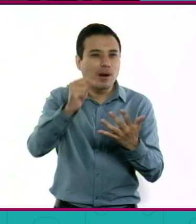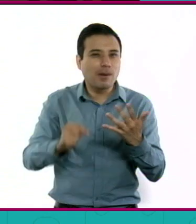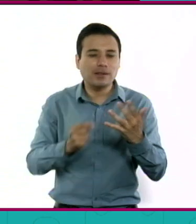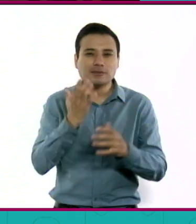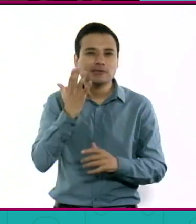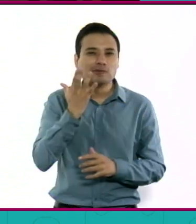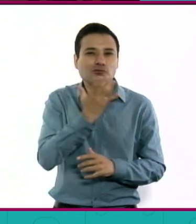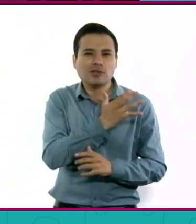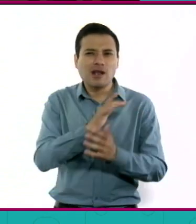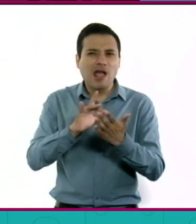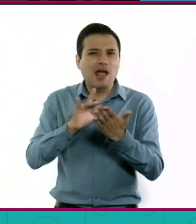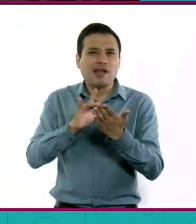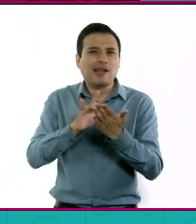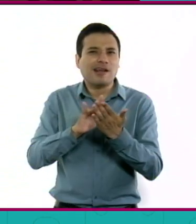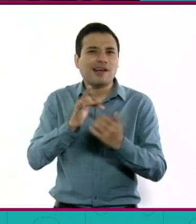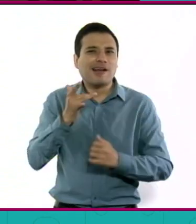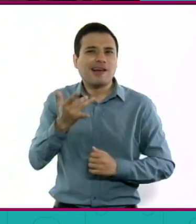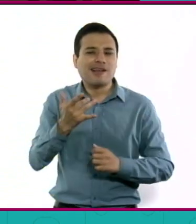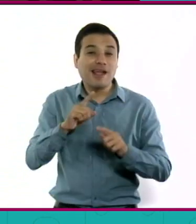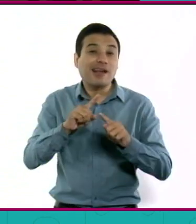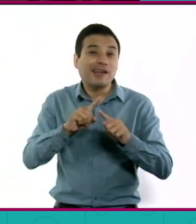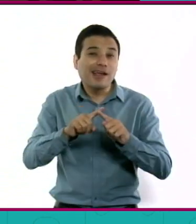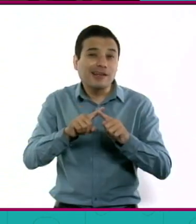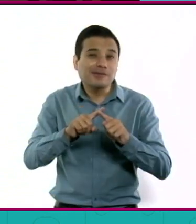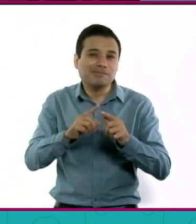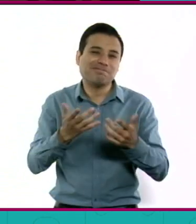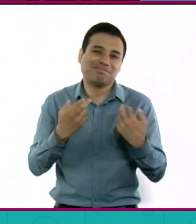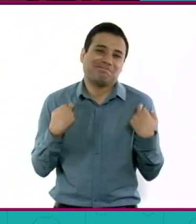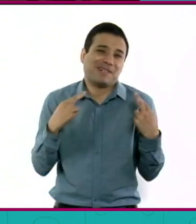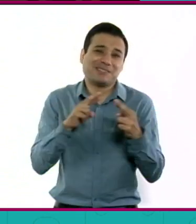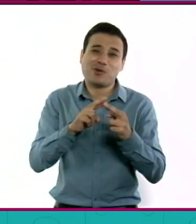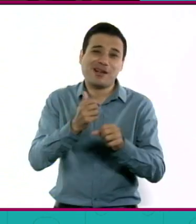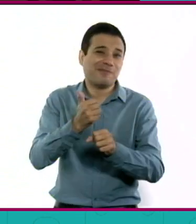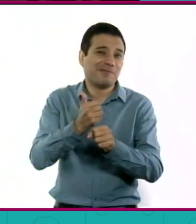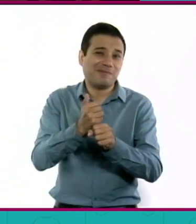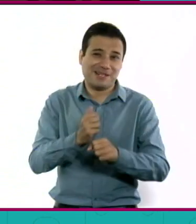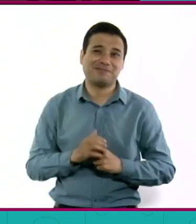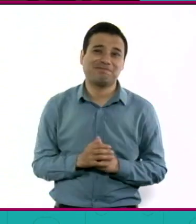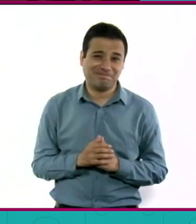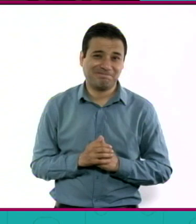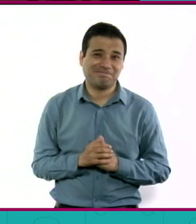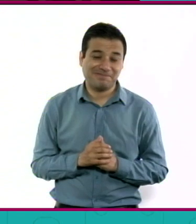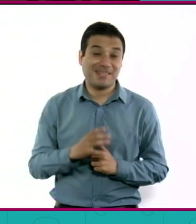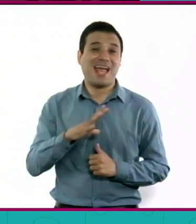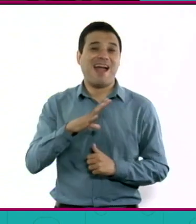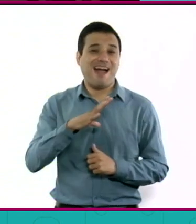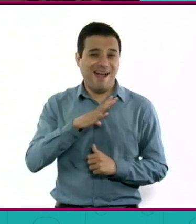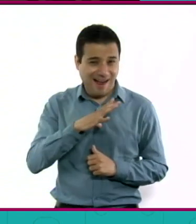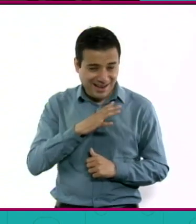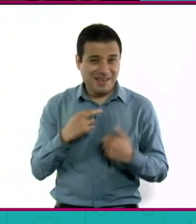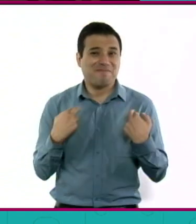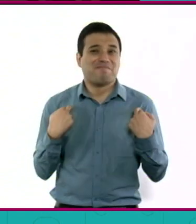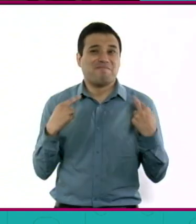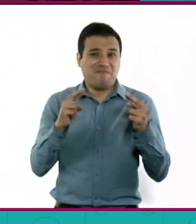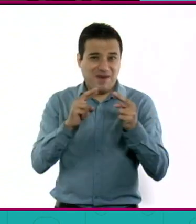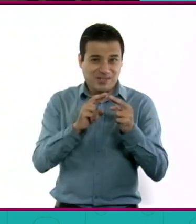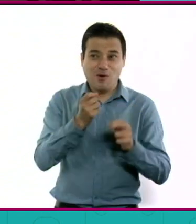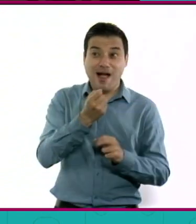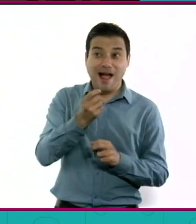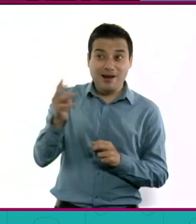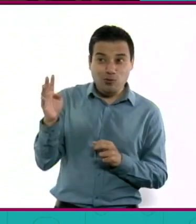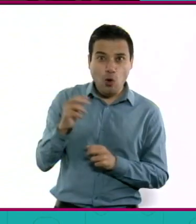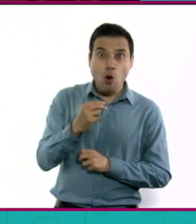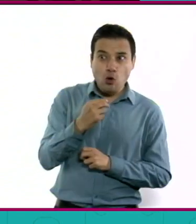adquirí, igual que ustedes seguramente desde la primaria. Hay maestros y maestras que todavía me acuerdo de ellos, de sus